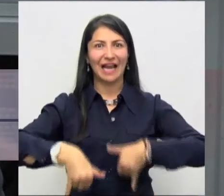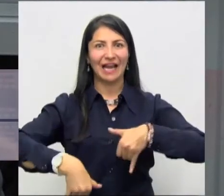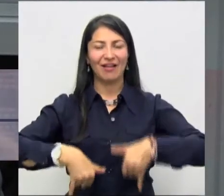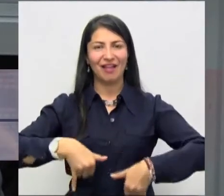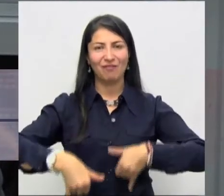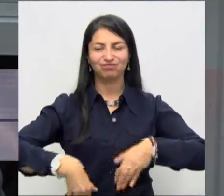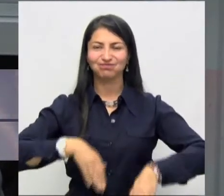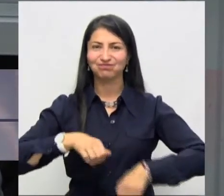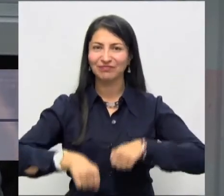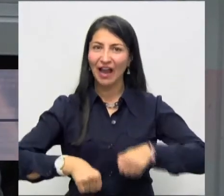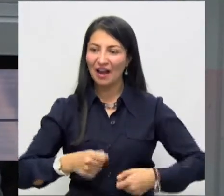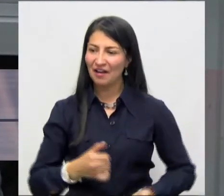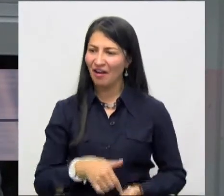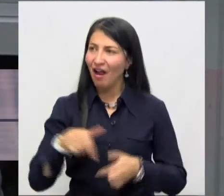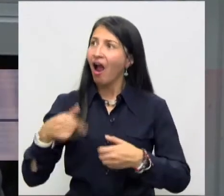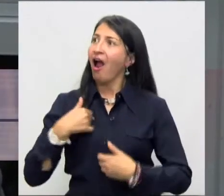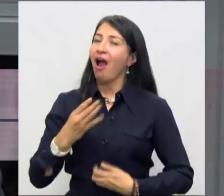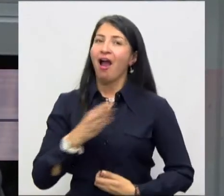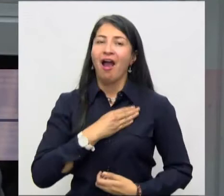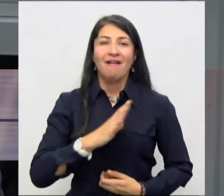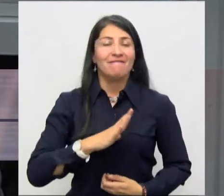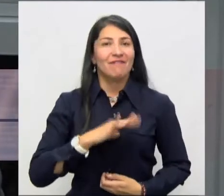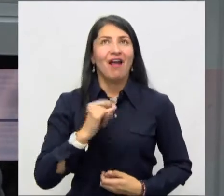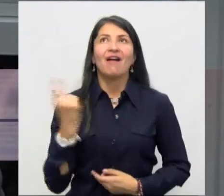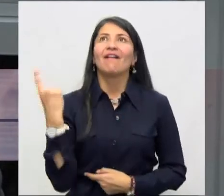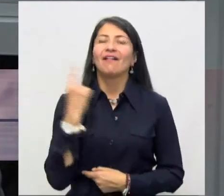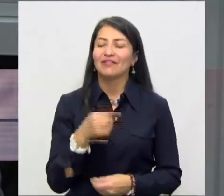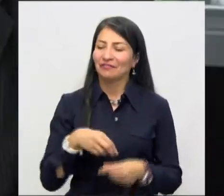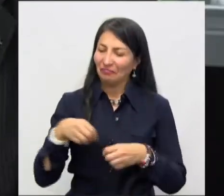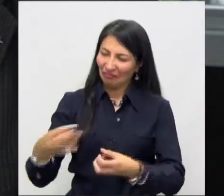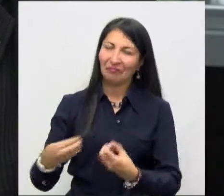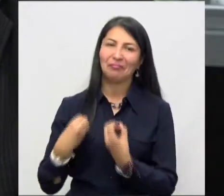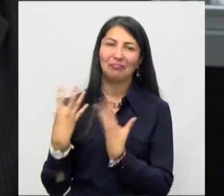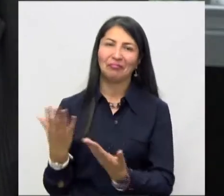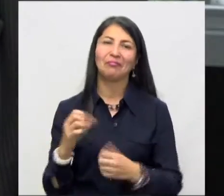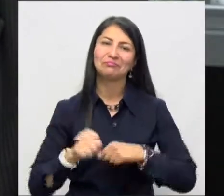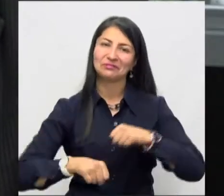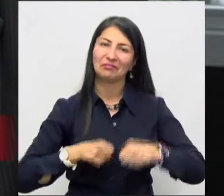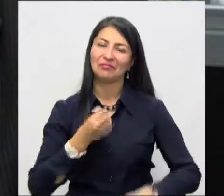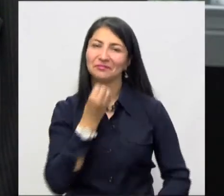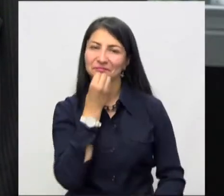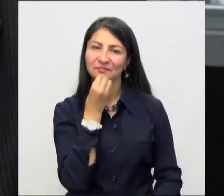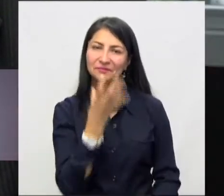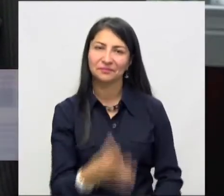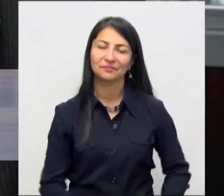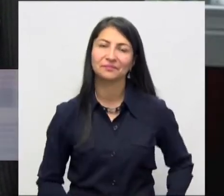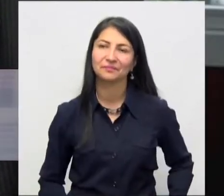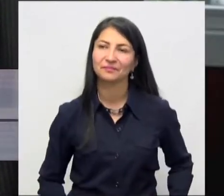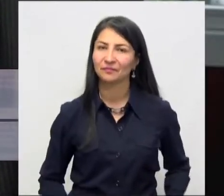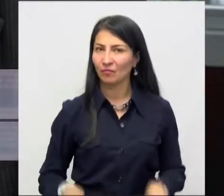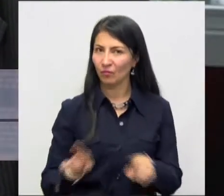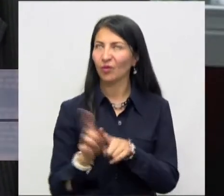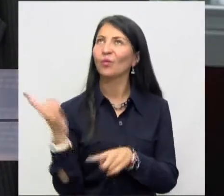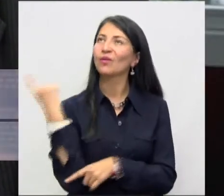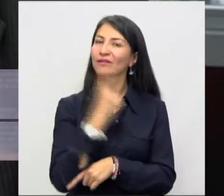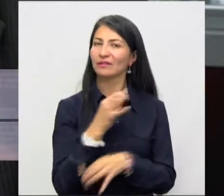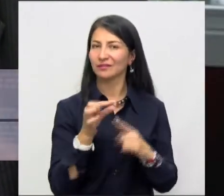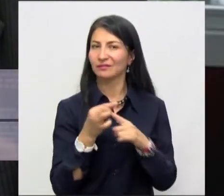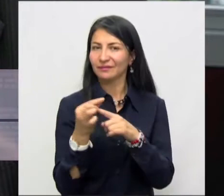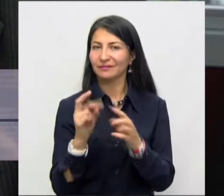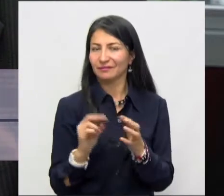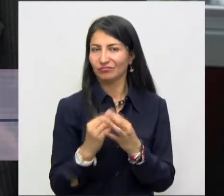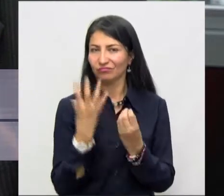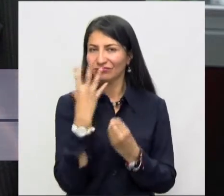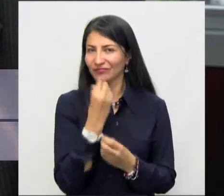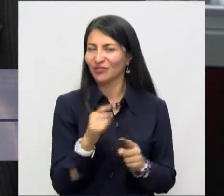muchísimo. Para eso, para ella fue un momento muy, muy especial. Pues es muy interesante porque es que es, hacen como unión